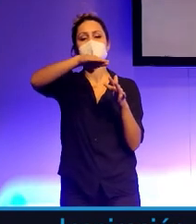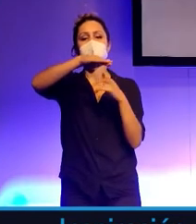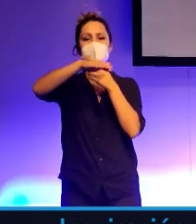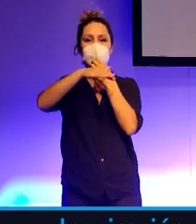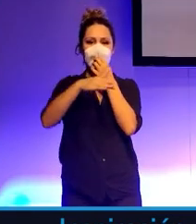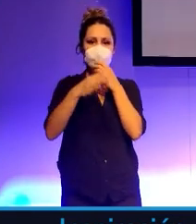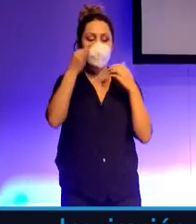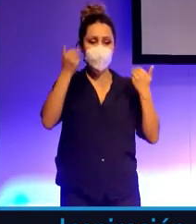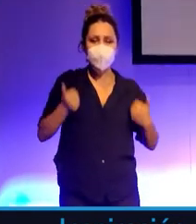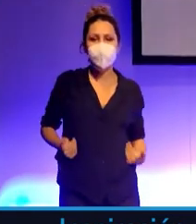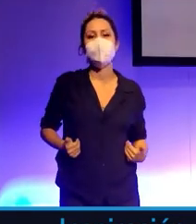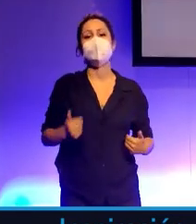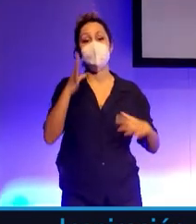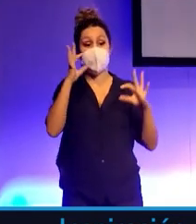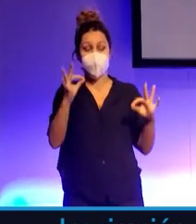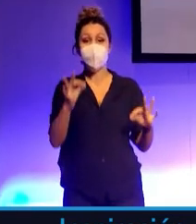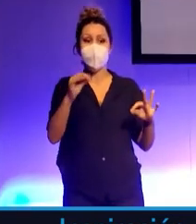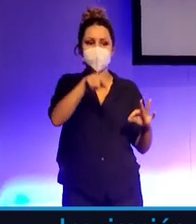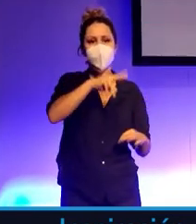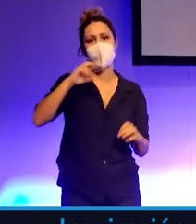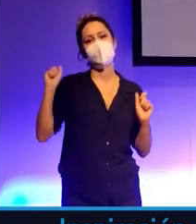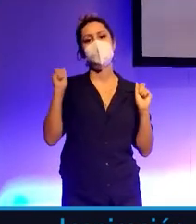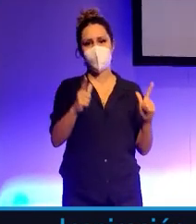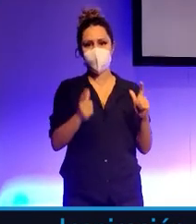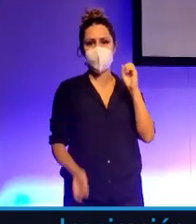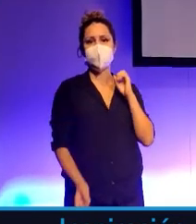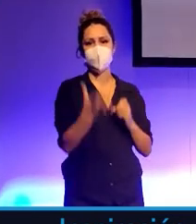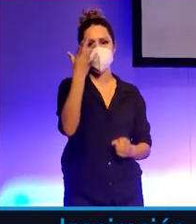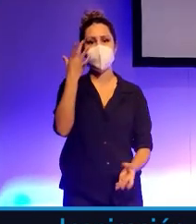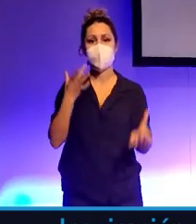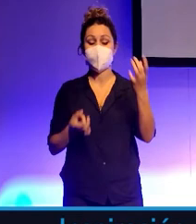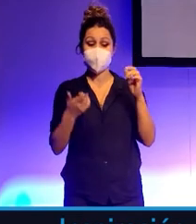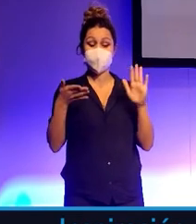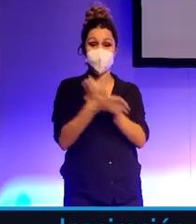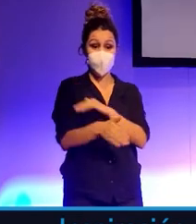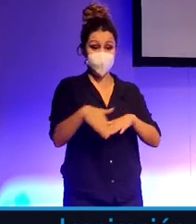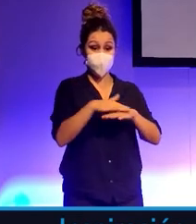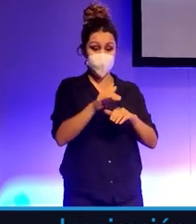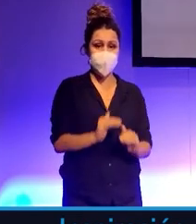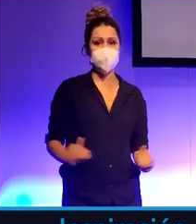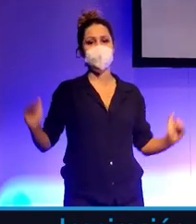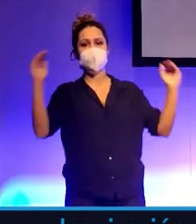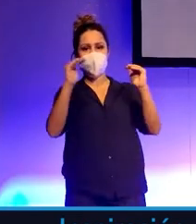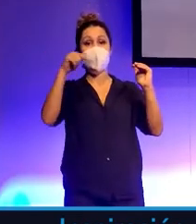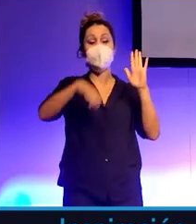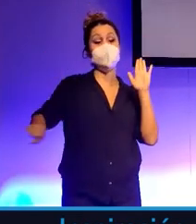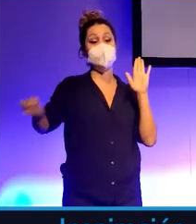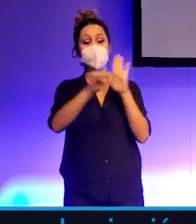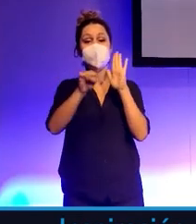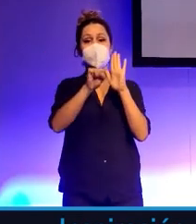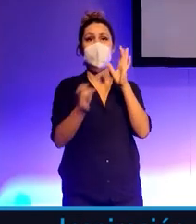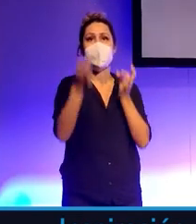genuina y auténtica, en donde se crea valor. En donde se pasa al siguiente nivel. En donde las marcas, ya sean